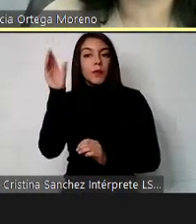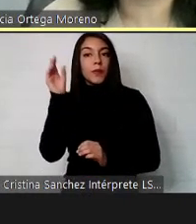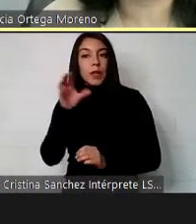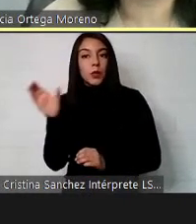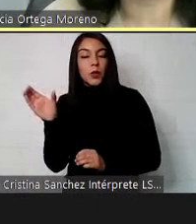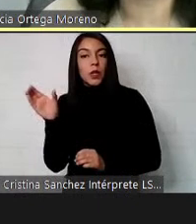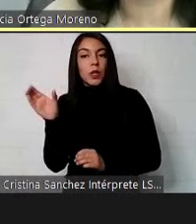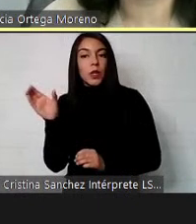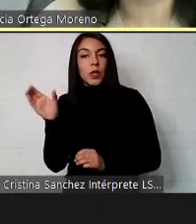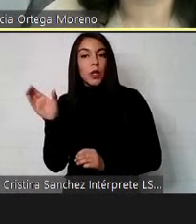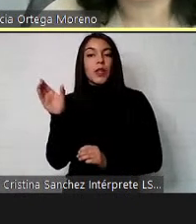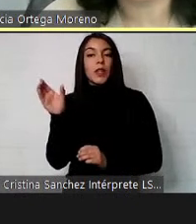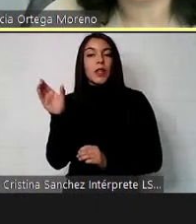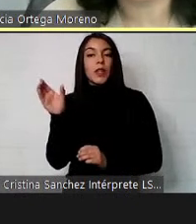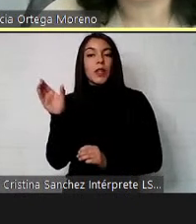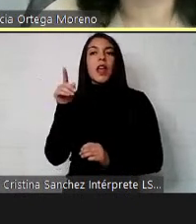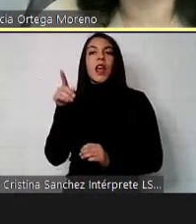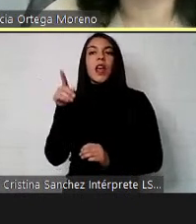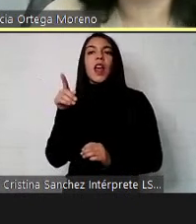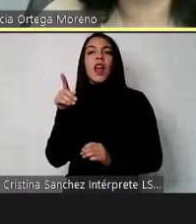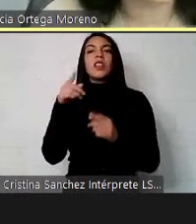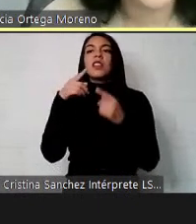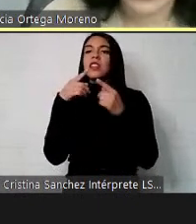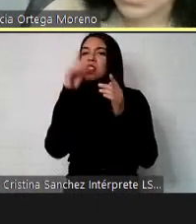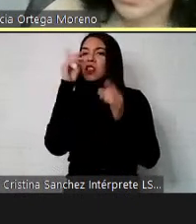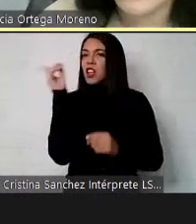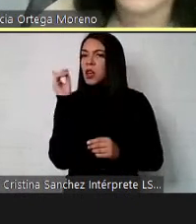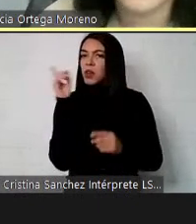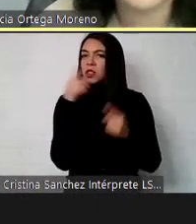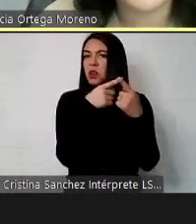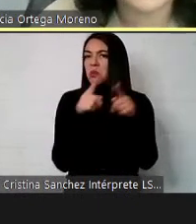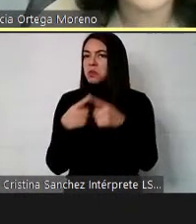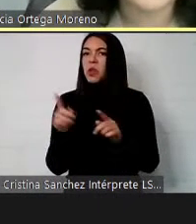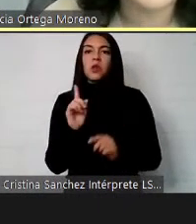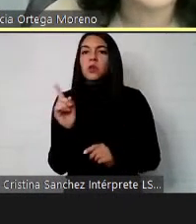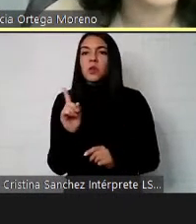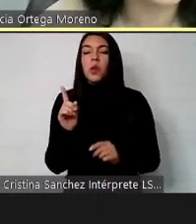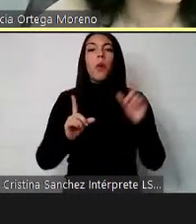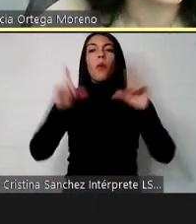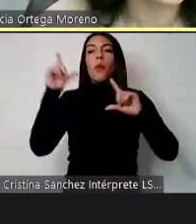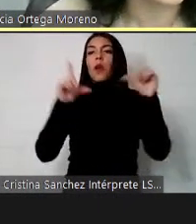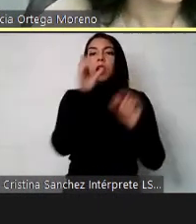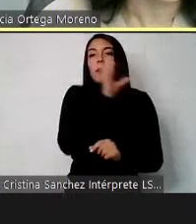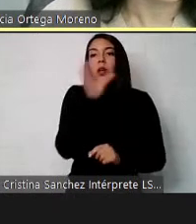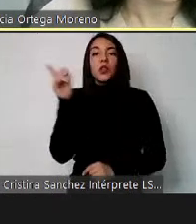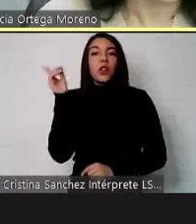una diferencia en el tipo de discapacidad. Cualquier persona con discapacidad la puede usar, ¿ya?